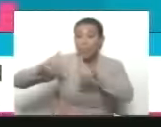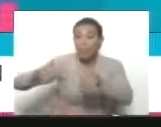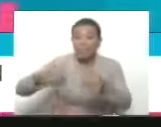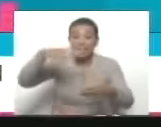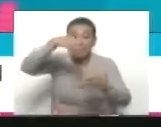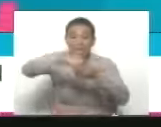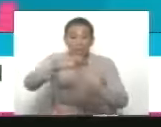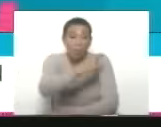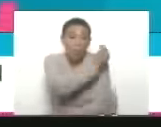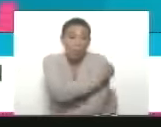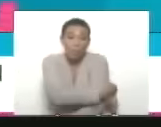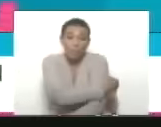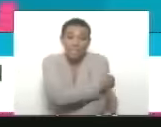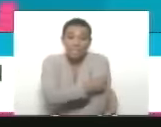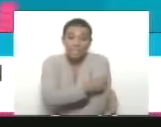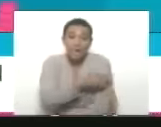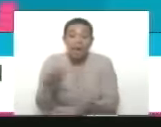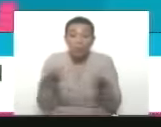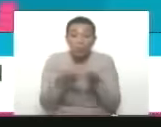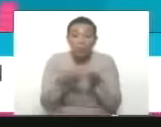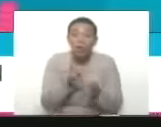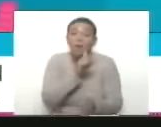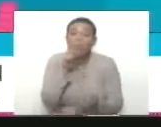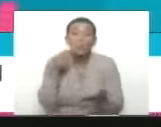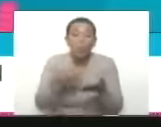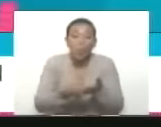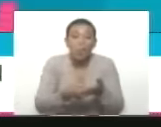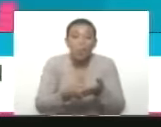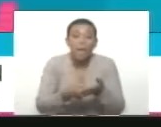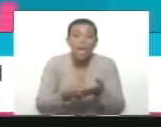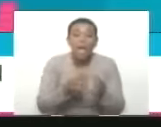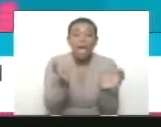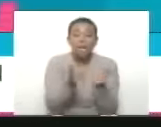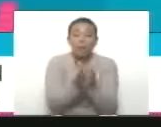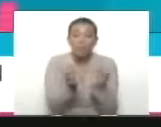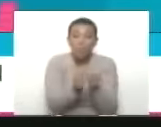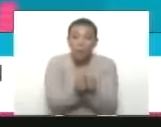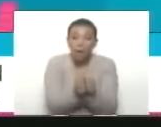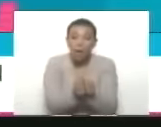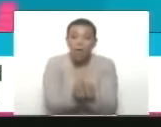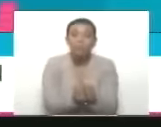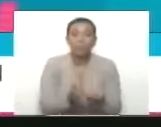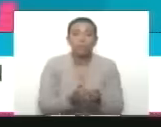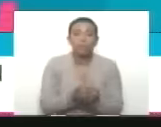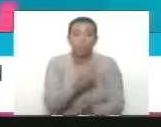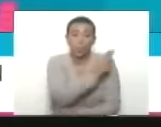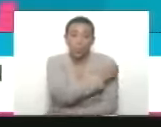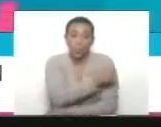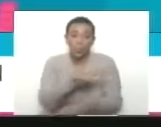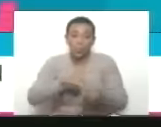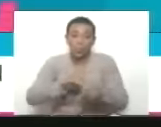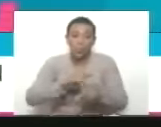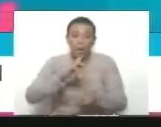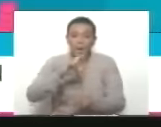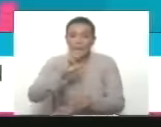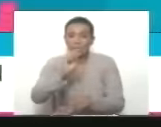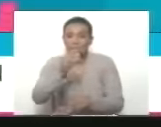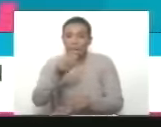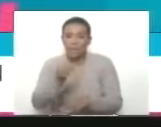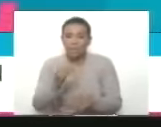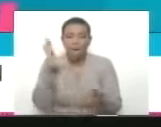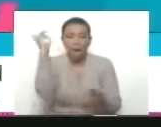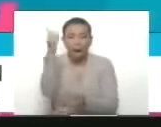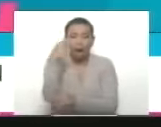me ponen la lista de un grupo de hospitales en Anzuategui el hospital doctor Luis Razzetti en